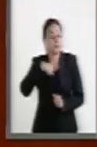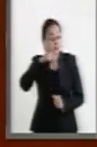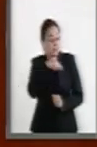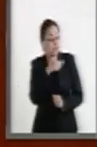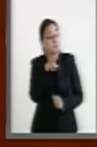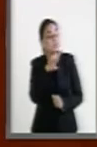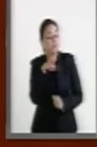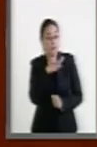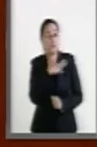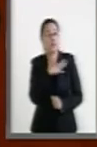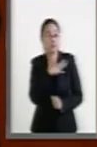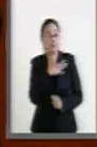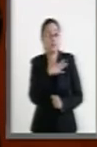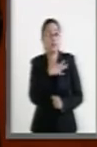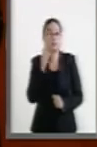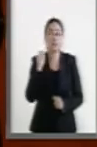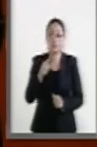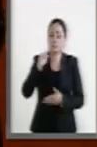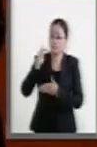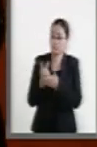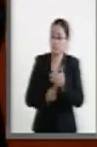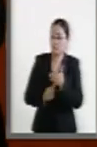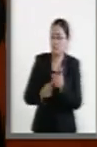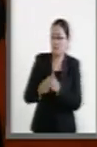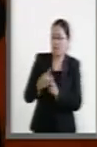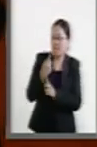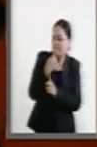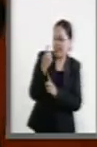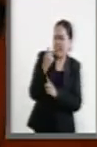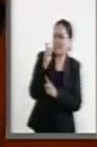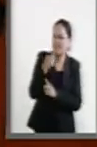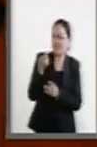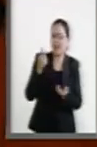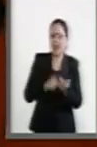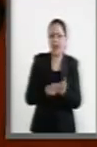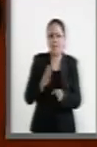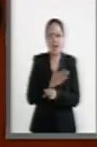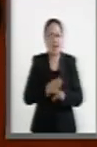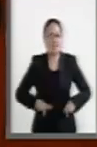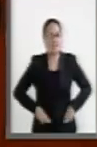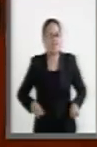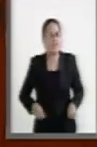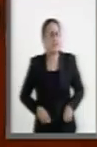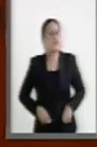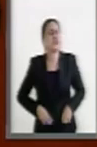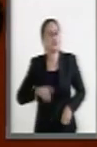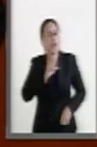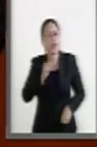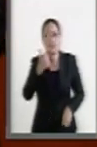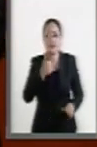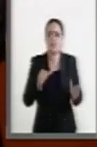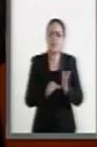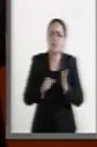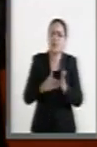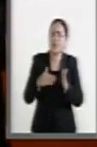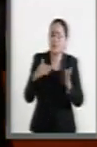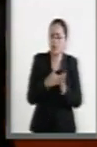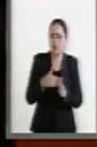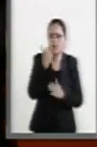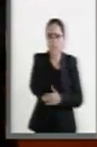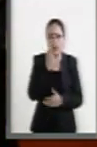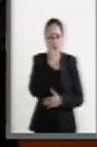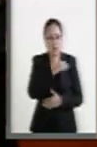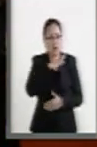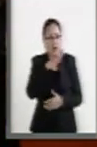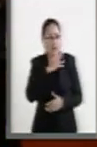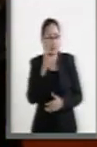informó usted, que el programa Escuelas al Cien beneficiará a casi 6 millones de alumnos, rehabilitará y equipará